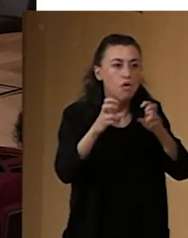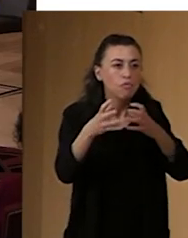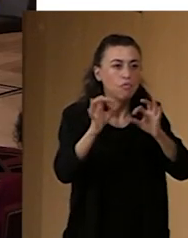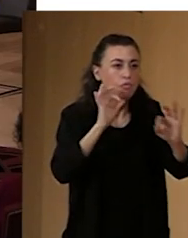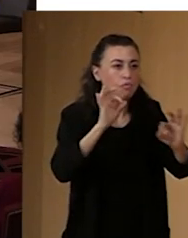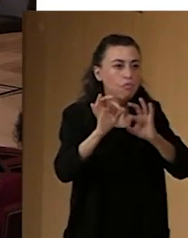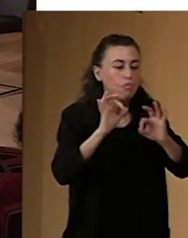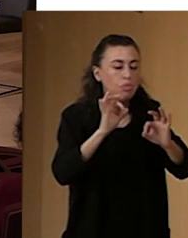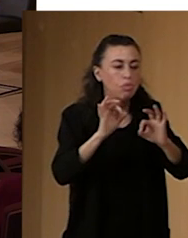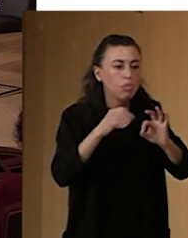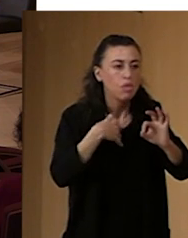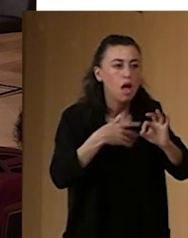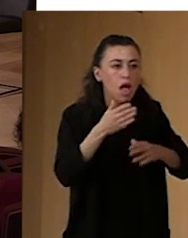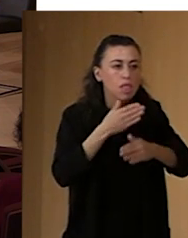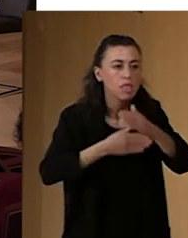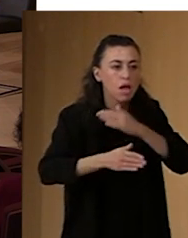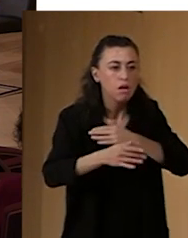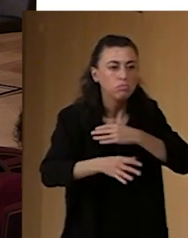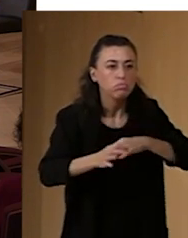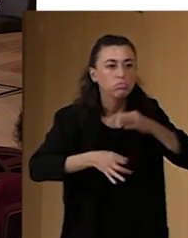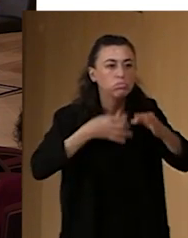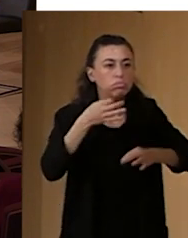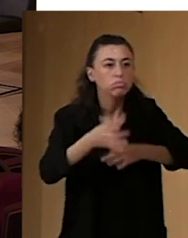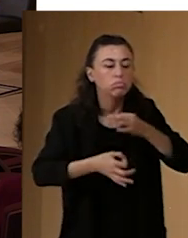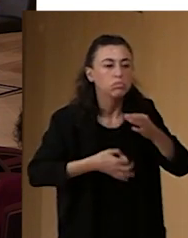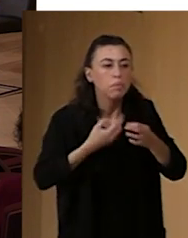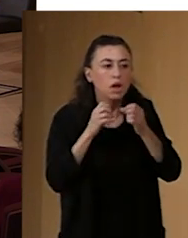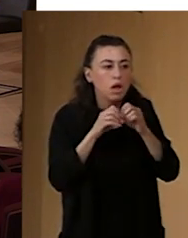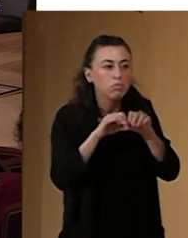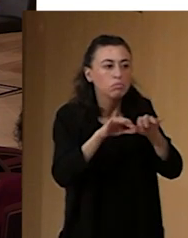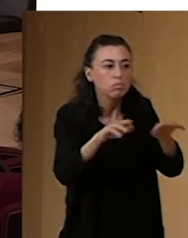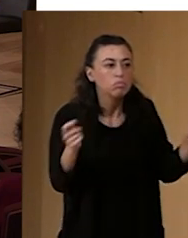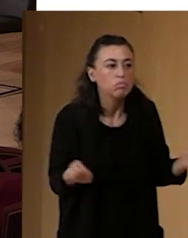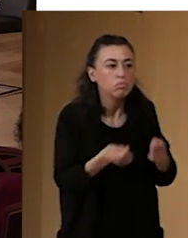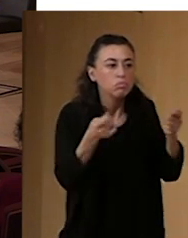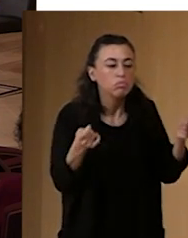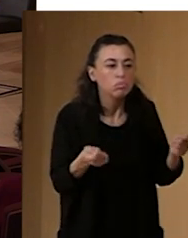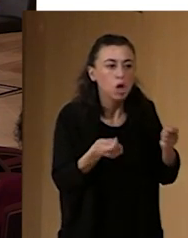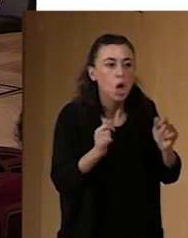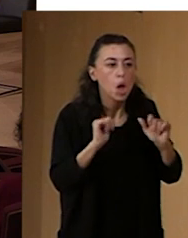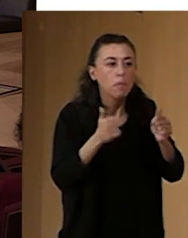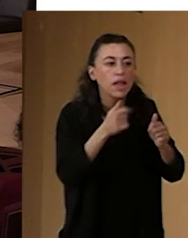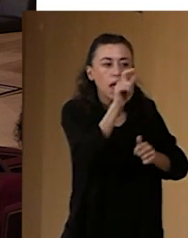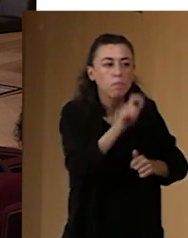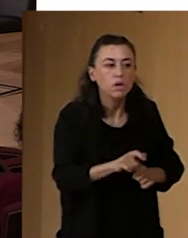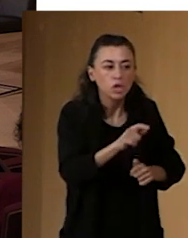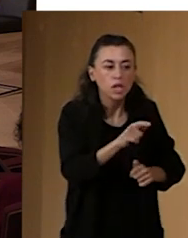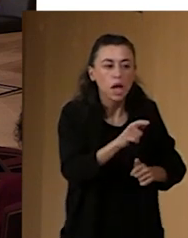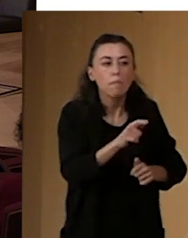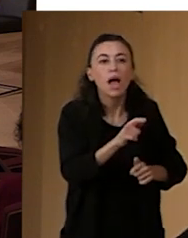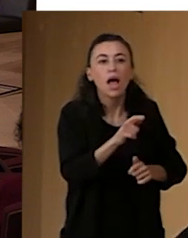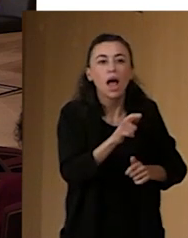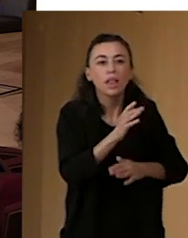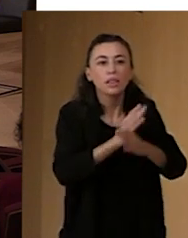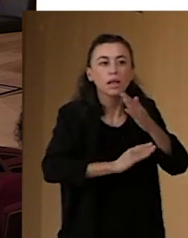le llega, o sea, digamos, cuando se comienza a comunicar esas funciones accesibles, la persona con discapacidad o el público